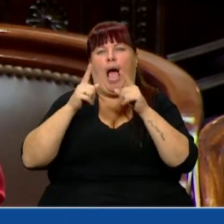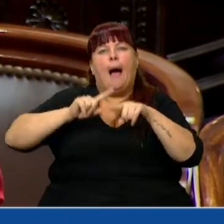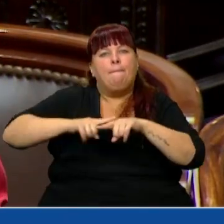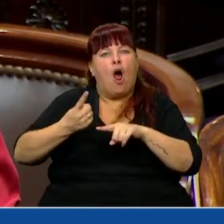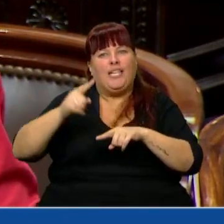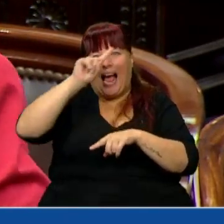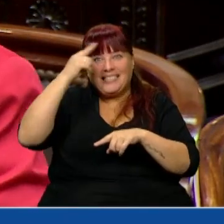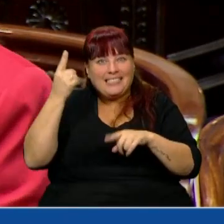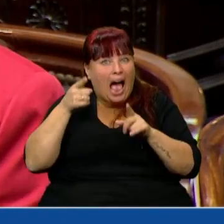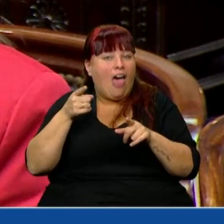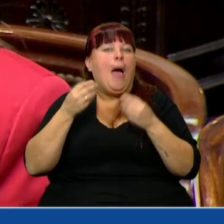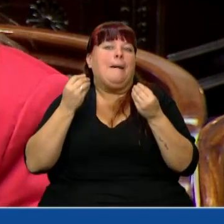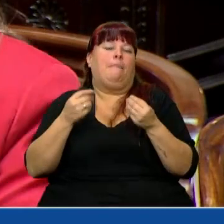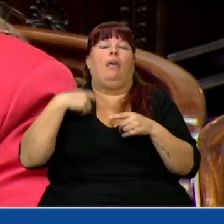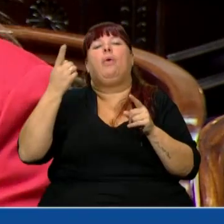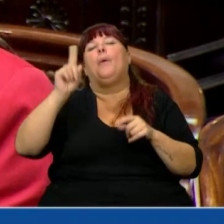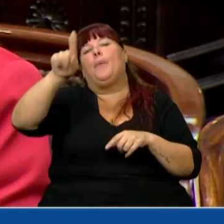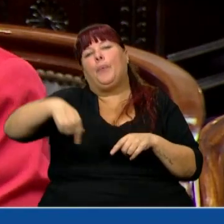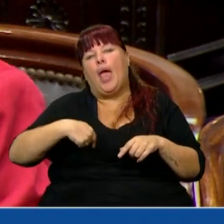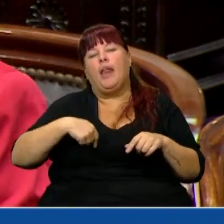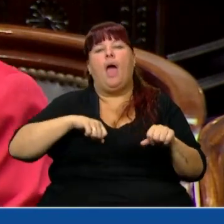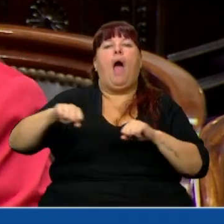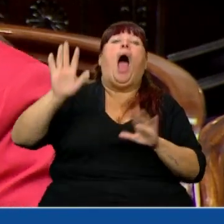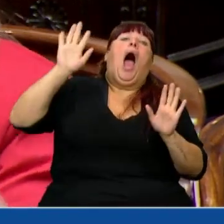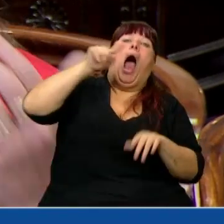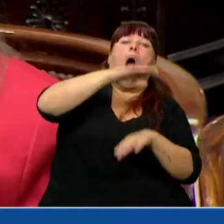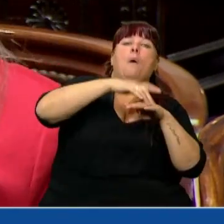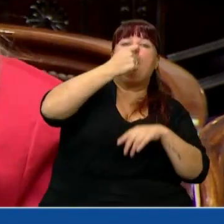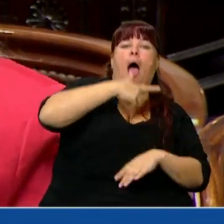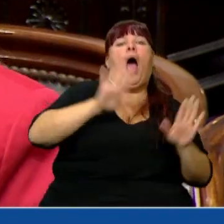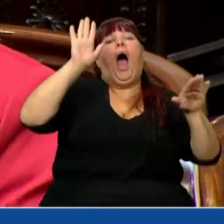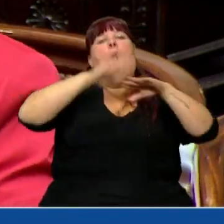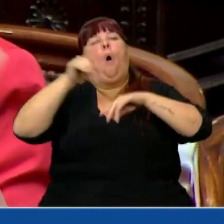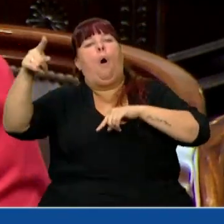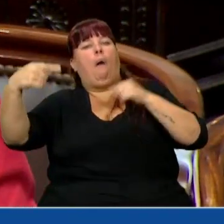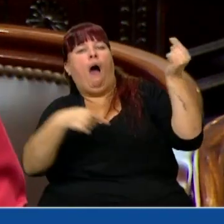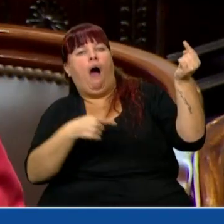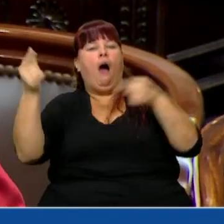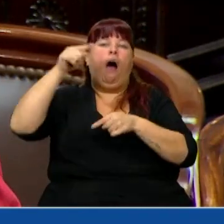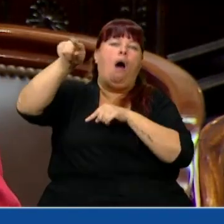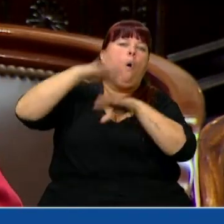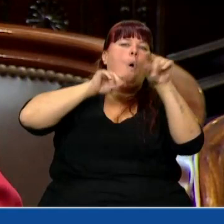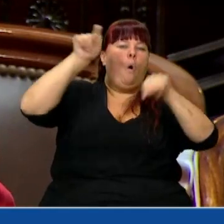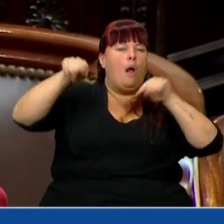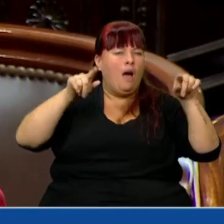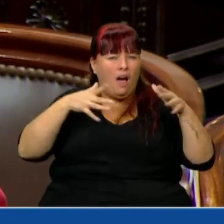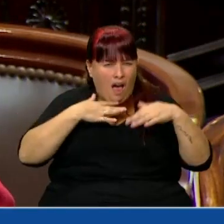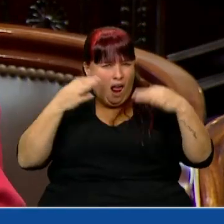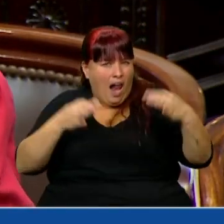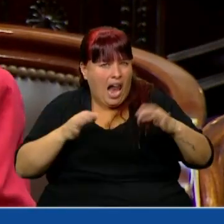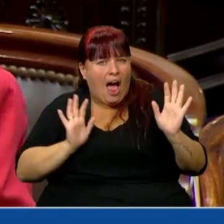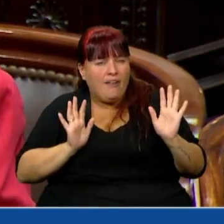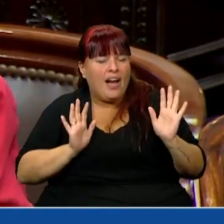política de Estado para que empiecen a pero Macri, a pero fulanito, a pero menganito. Y la verdad